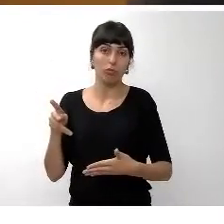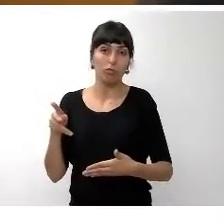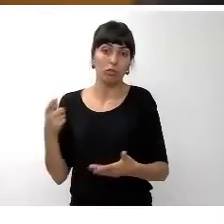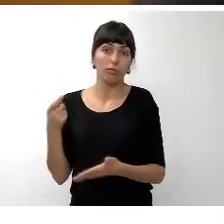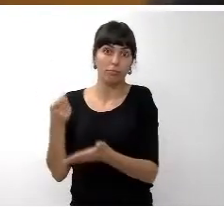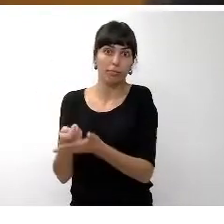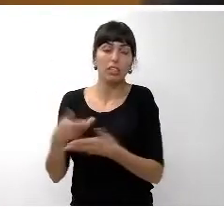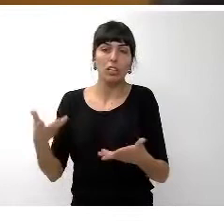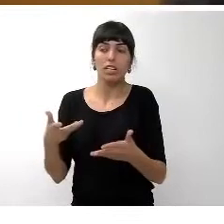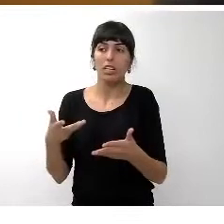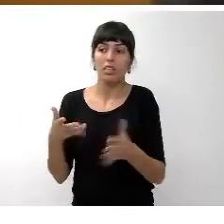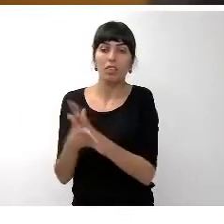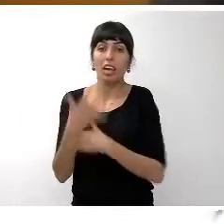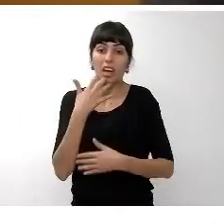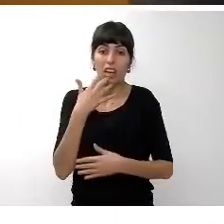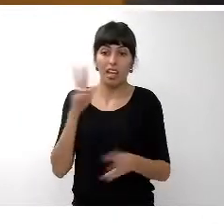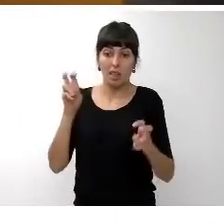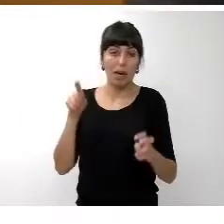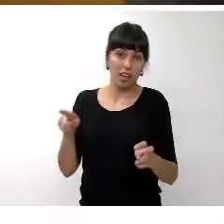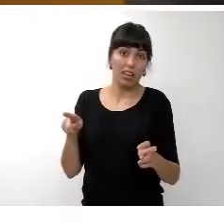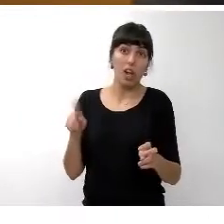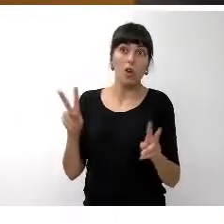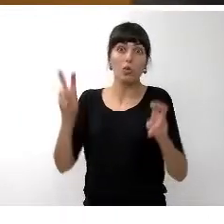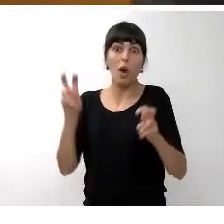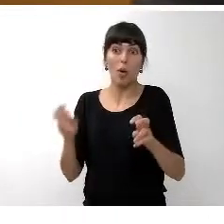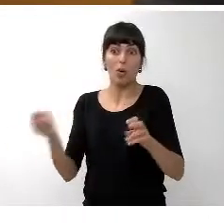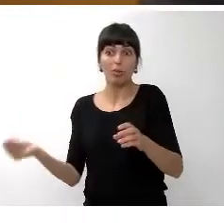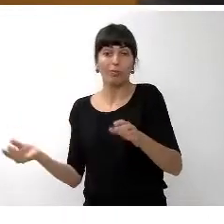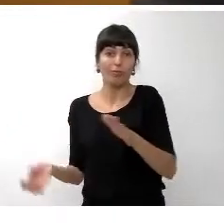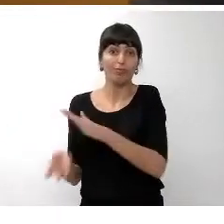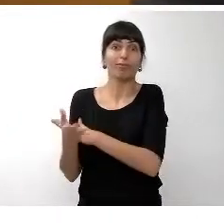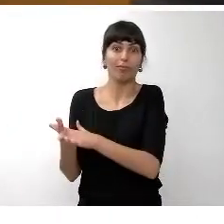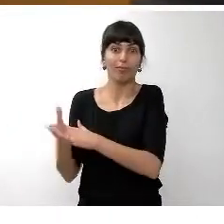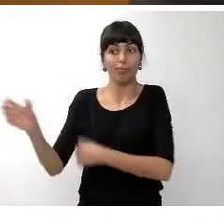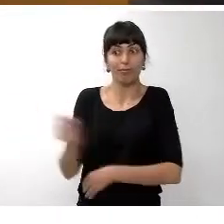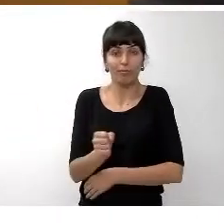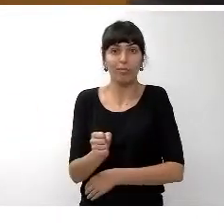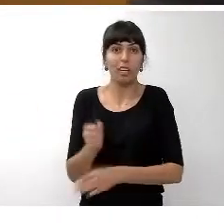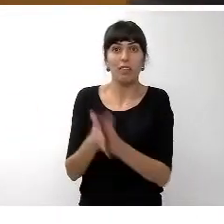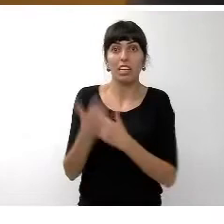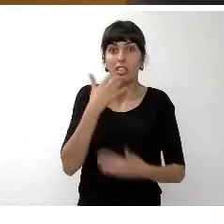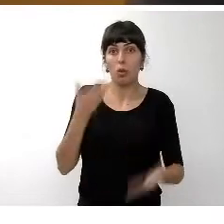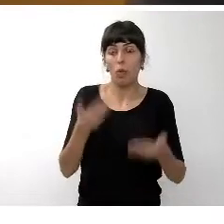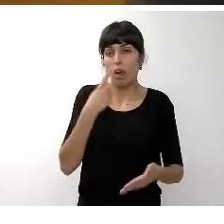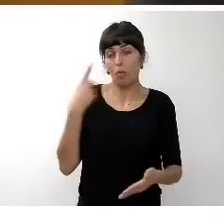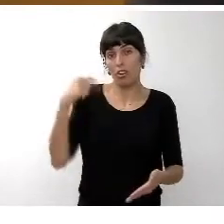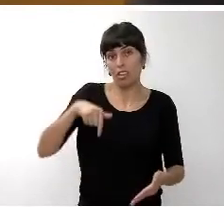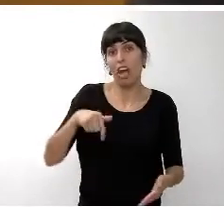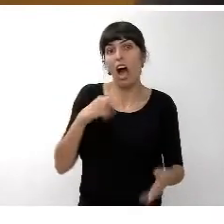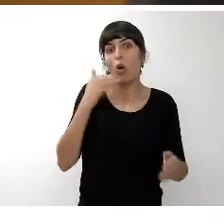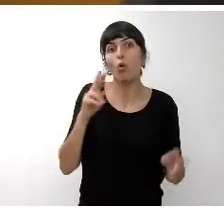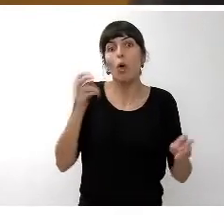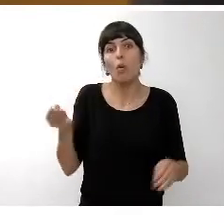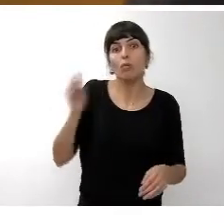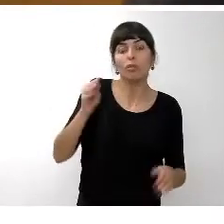si obviéramos este elemento, repito, novedoso y característico del presupuesto del año 2016, el